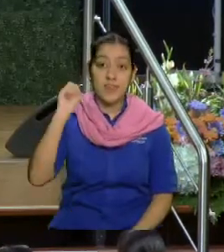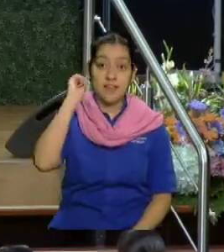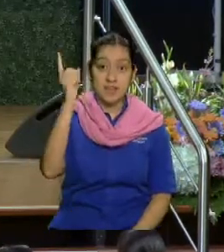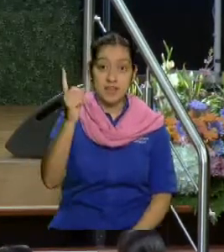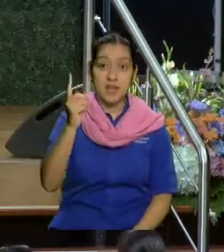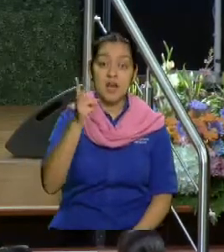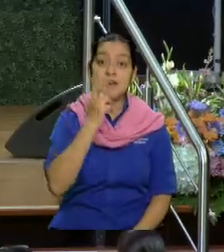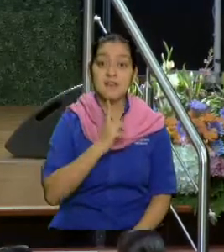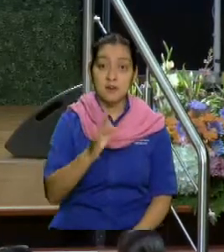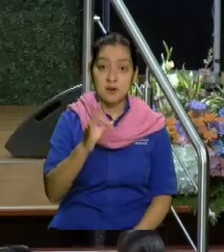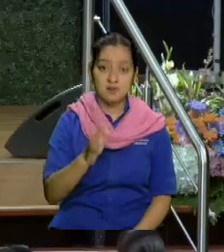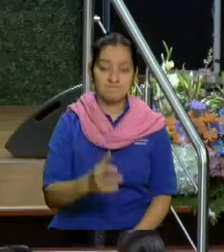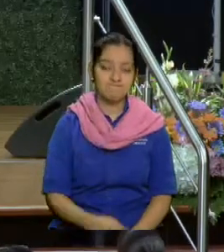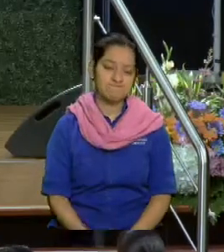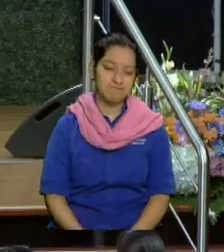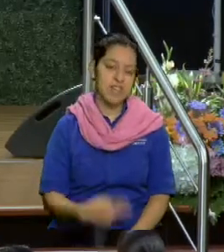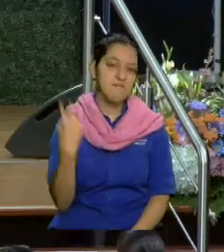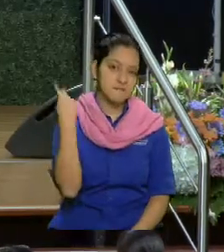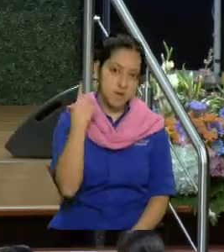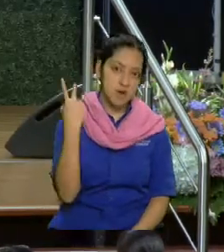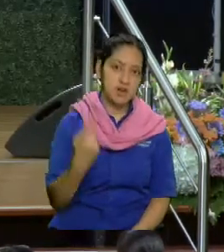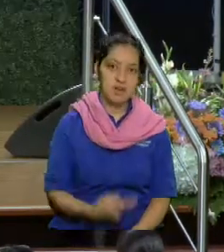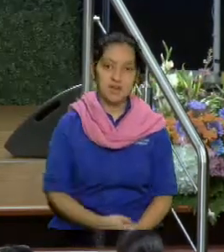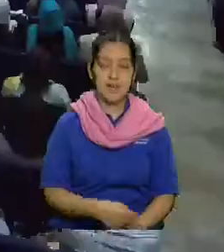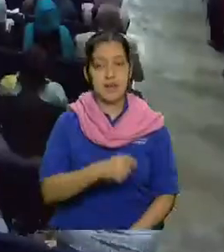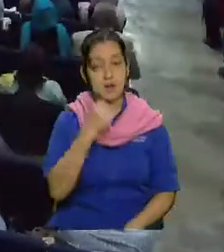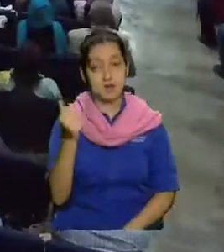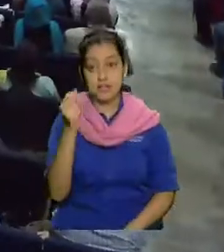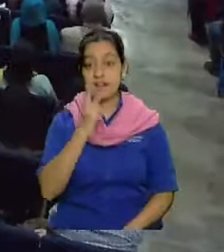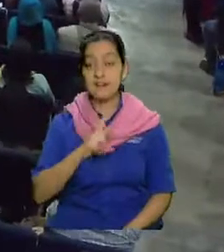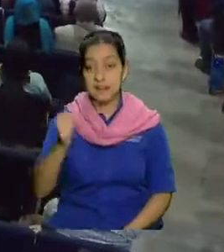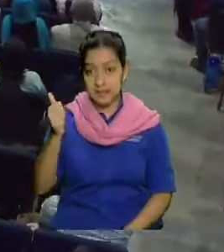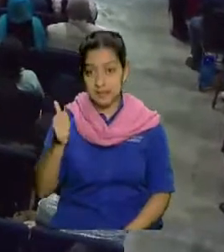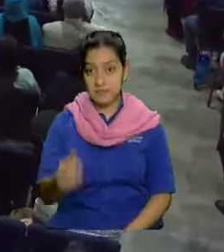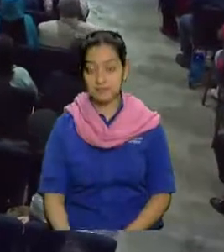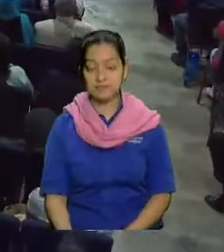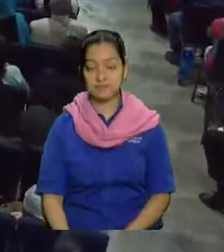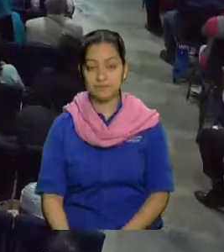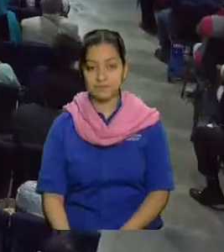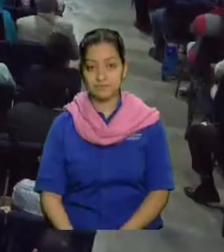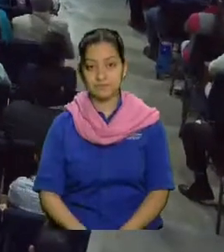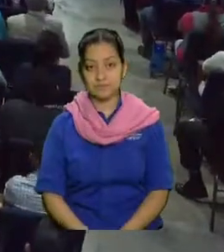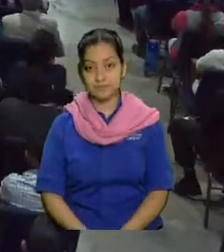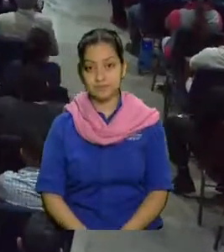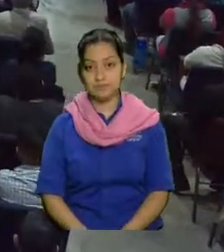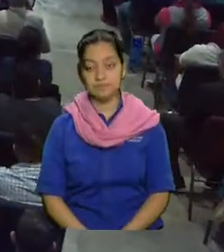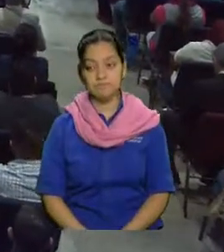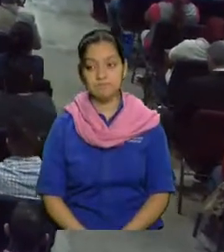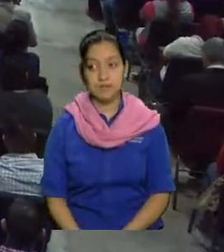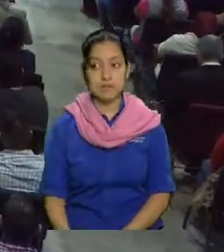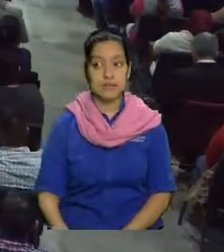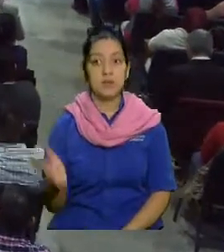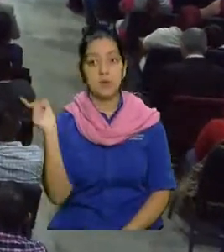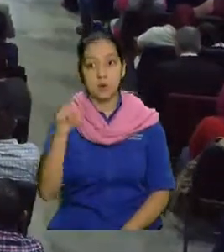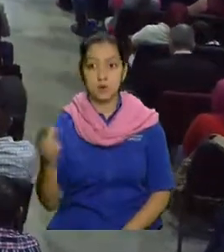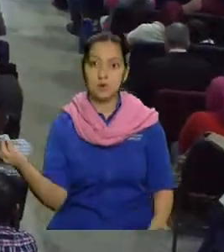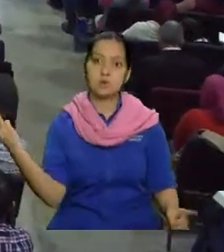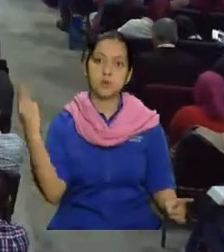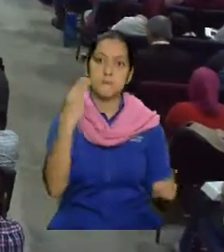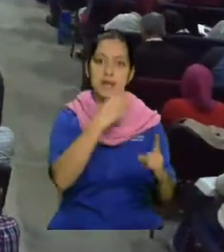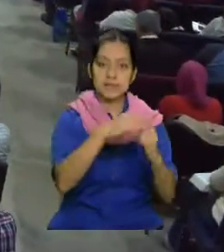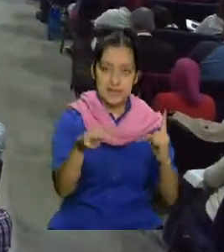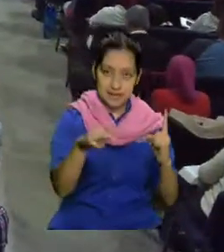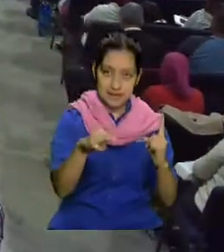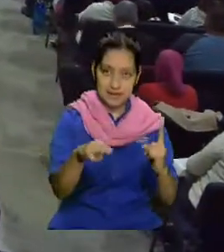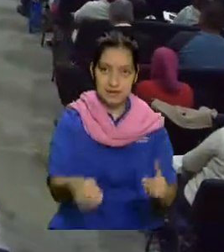Amnón violó a otra. Y otro de sus hijos, Absalón, mató a Amnón. Y después, Salomón